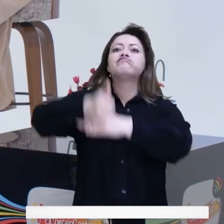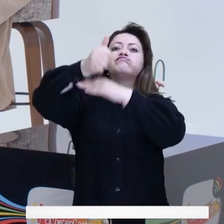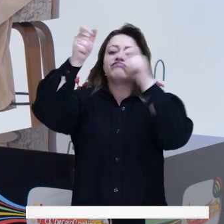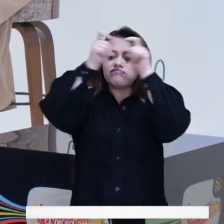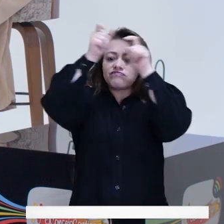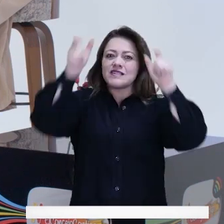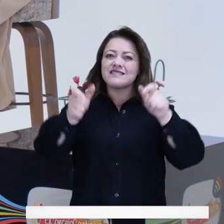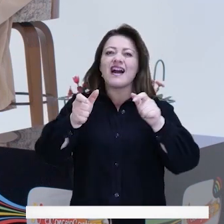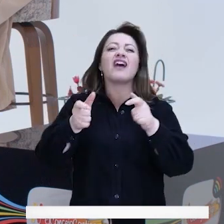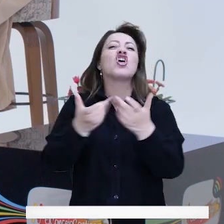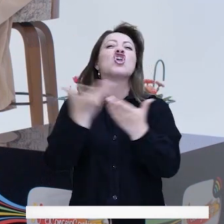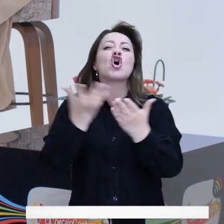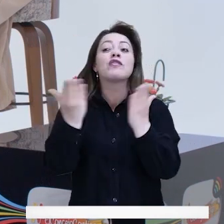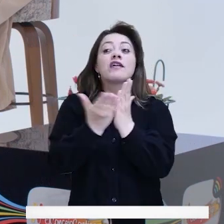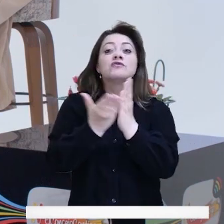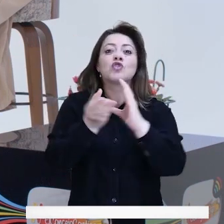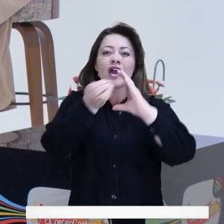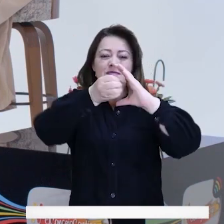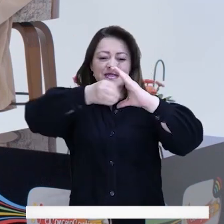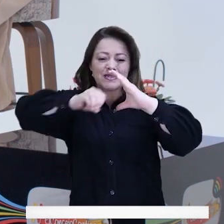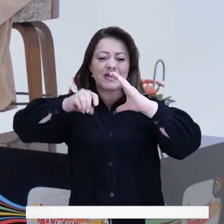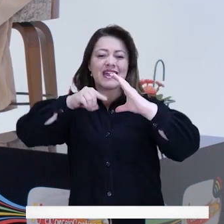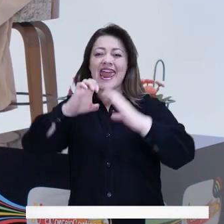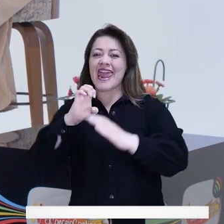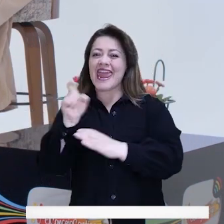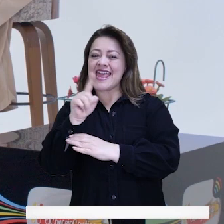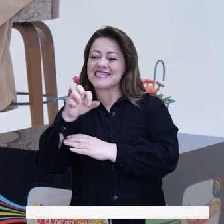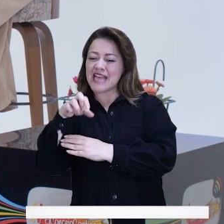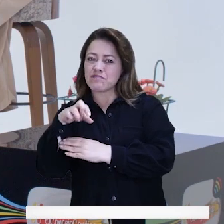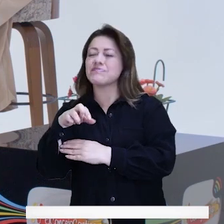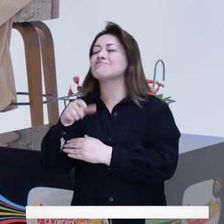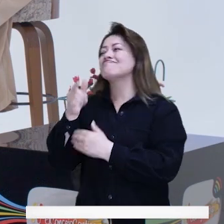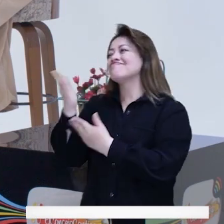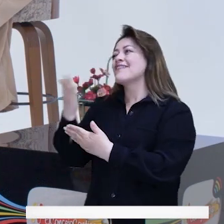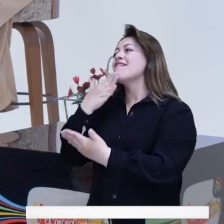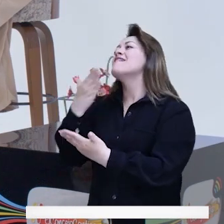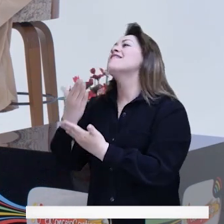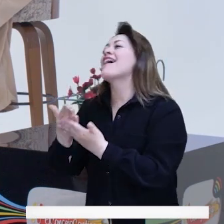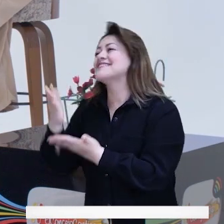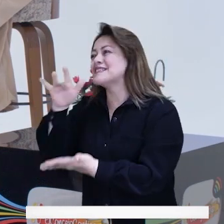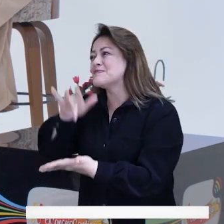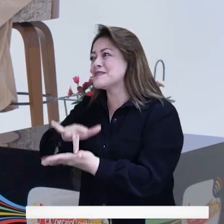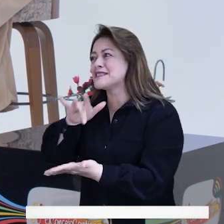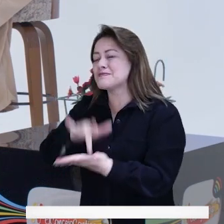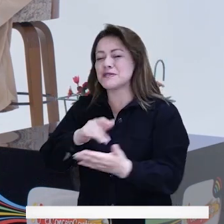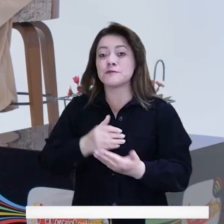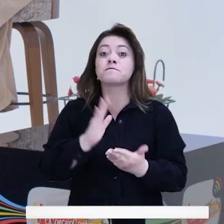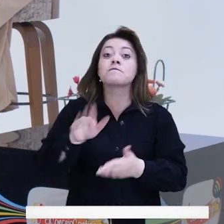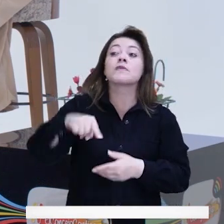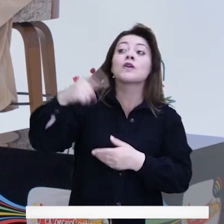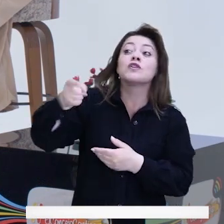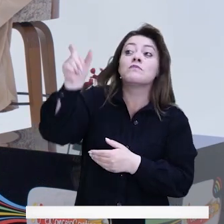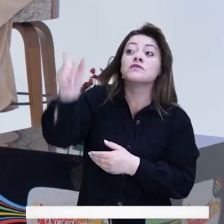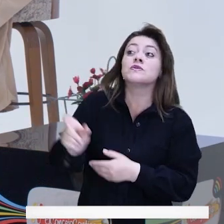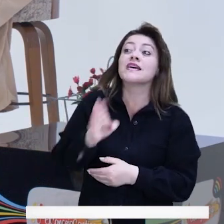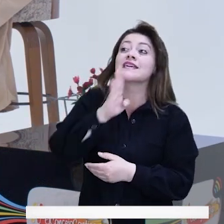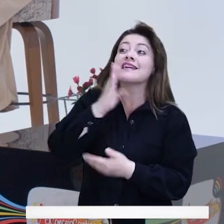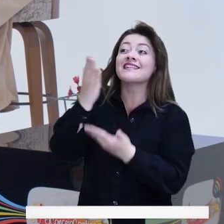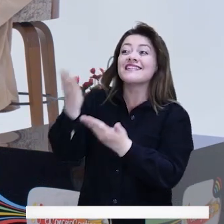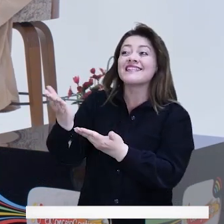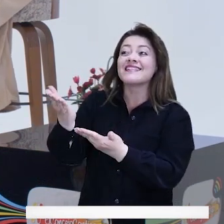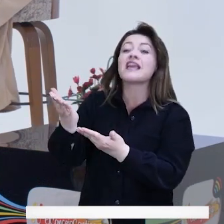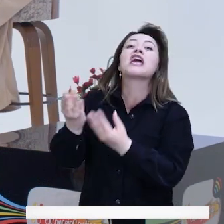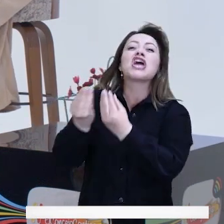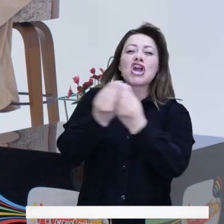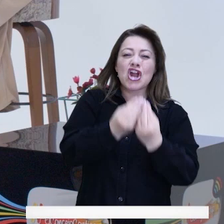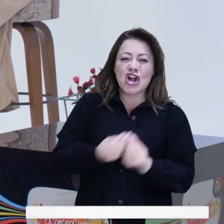en alta dirección del Estado de la Escuela Superior de Administración Pública. A ella nuestra gratitud por aceptar la invitación. junto con ella